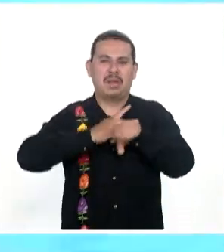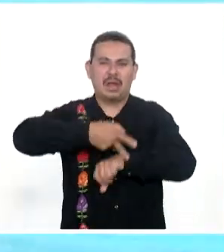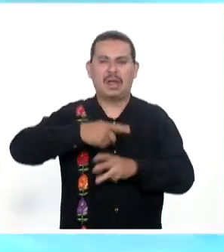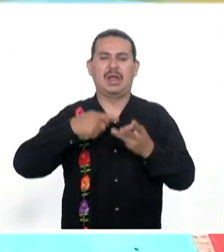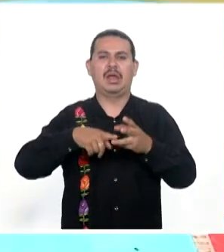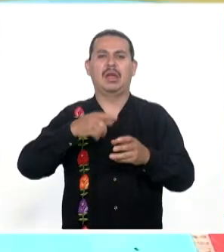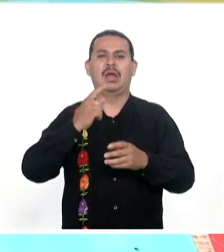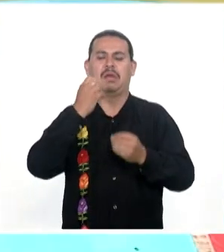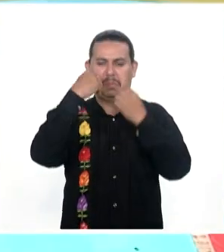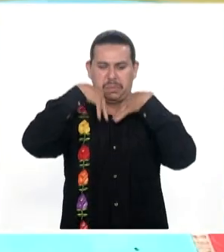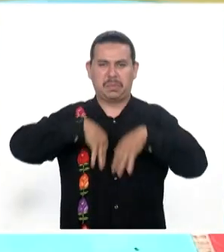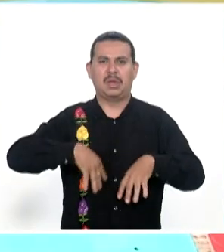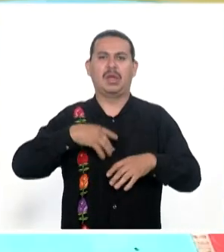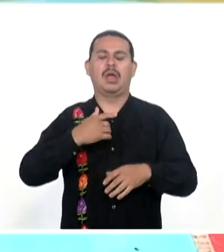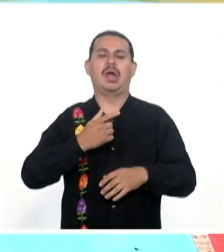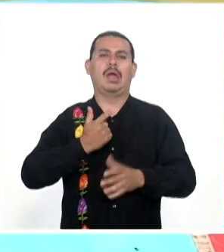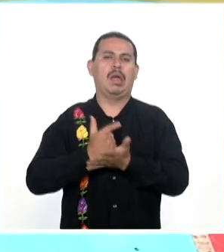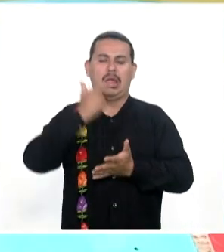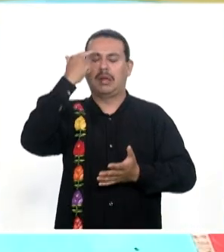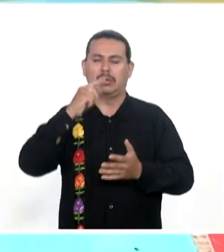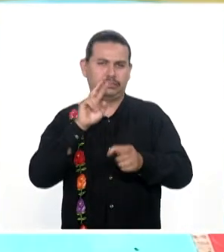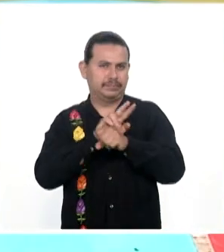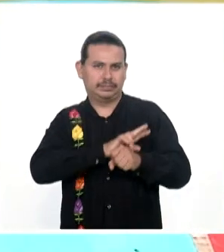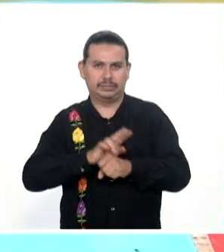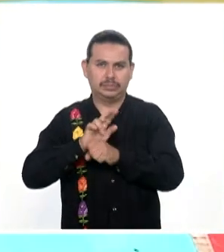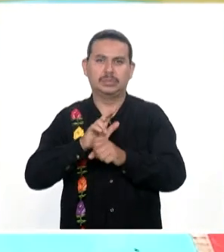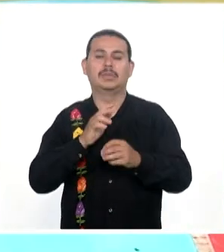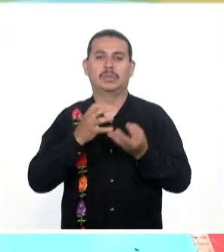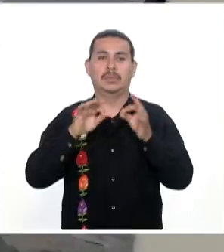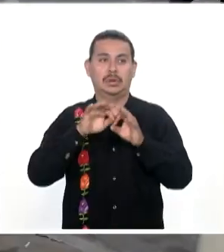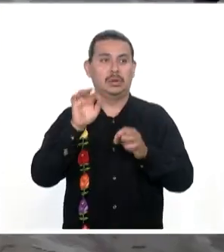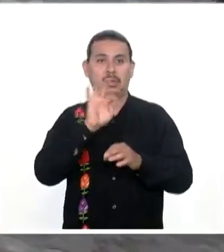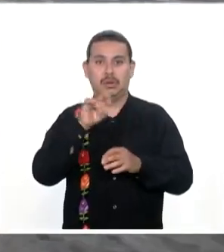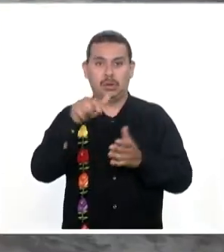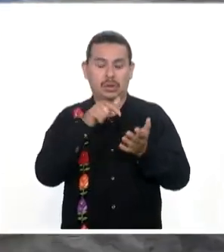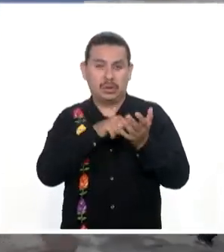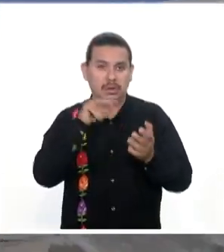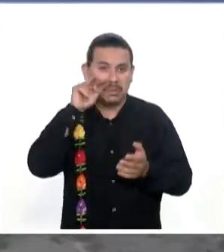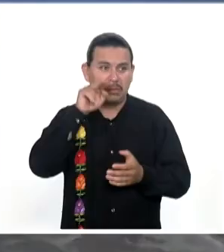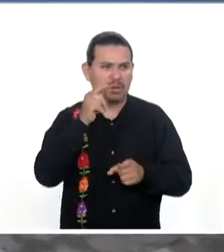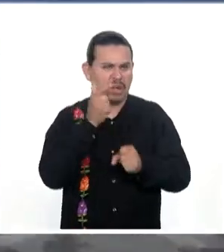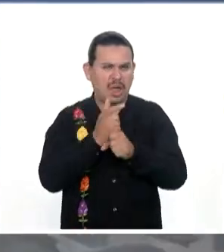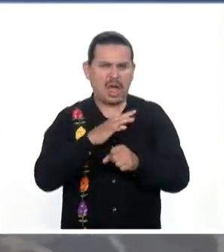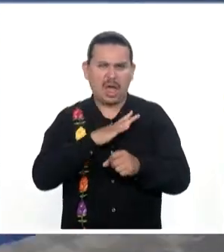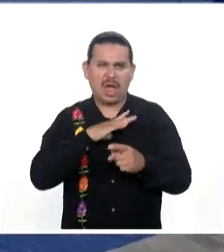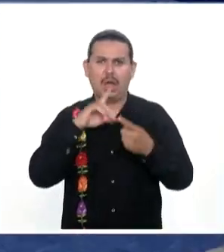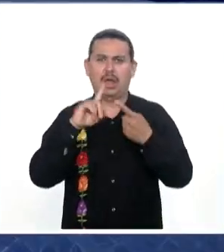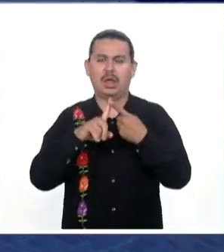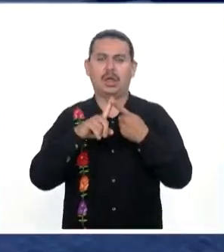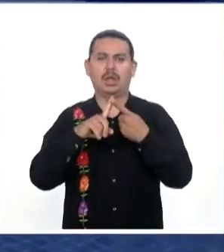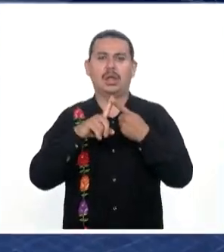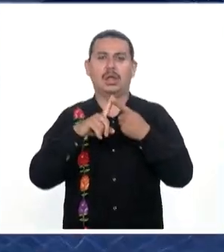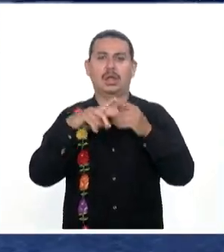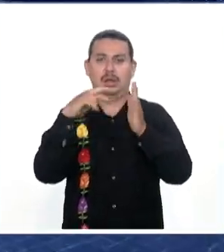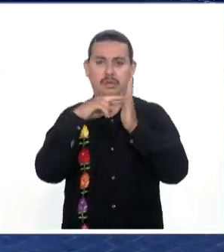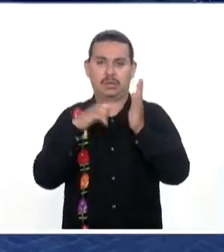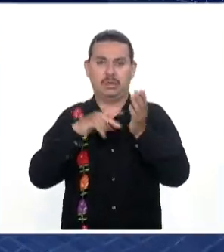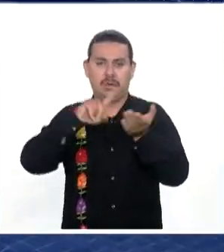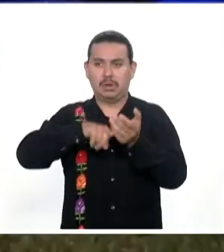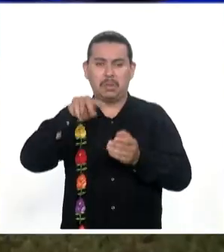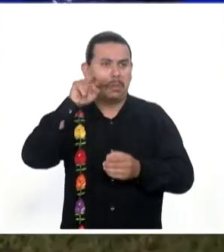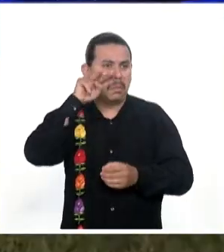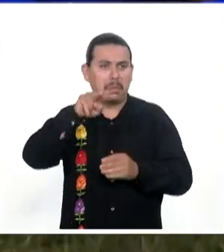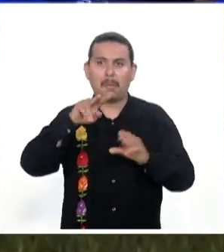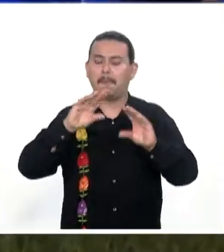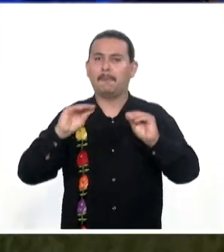Intoxicaciones Entre otras Si en su visita A uno de estos lugares Usted nota Lo siguiente Que el reglamento